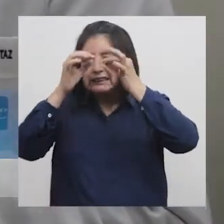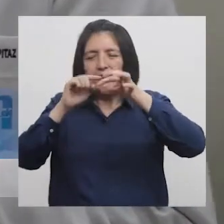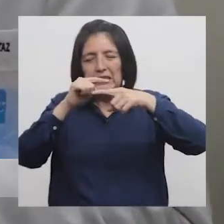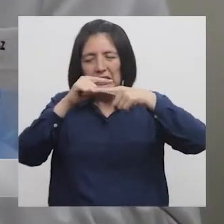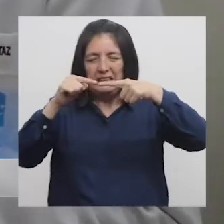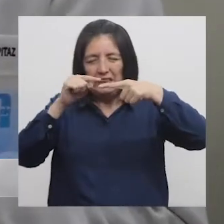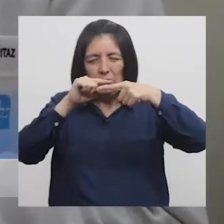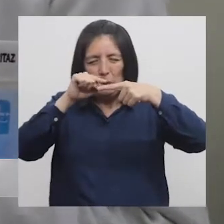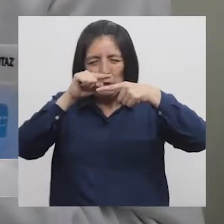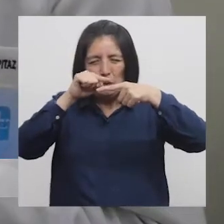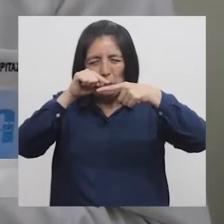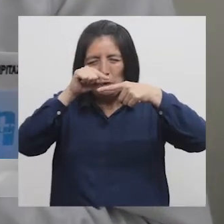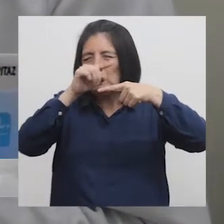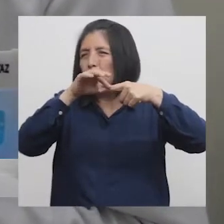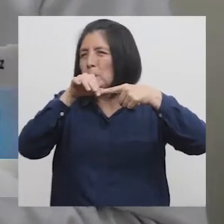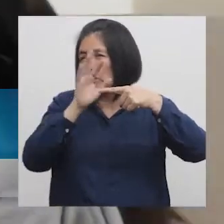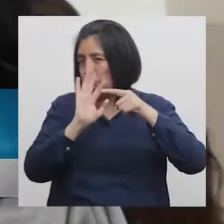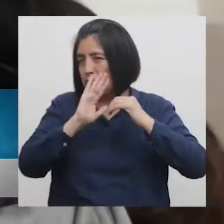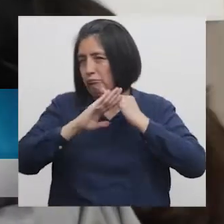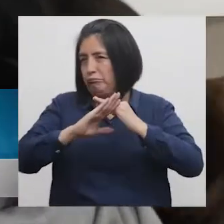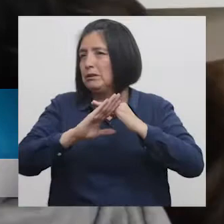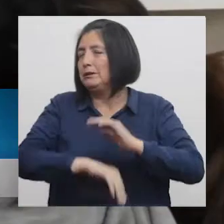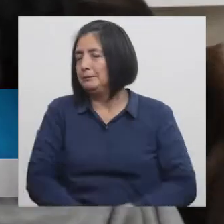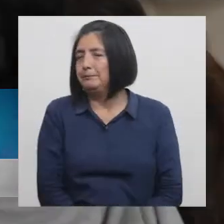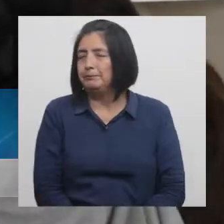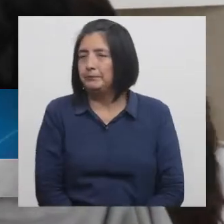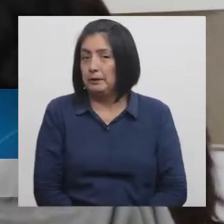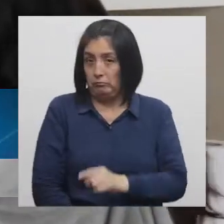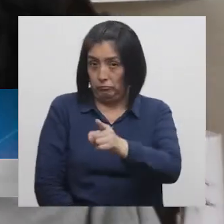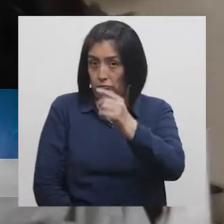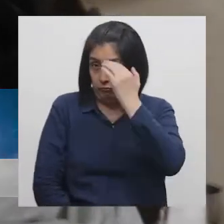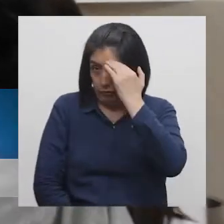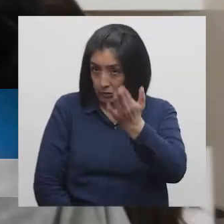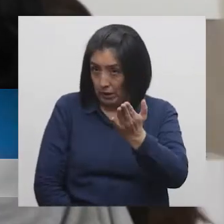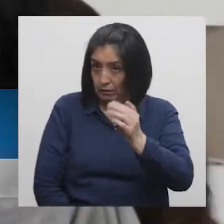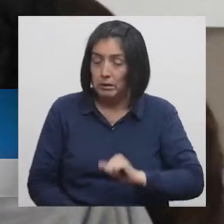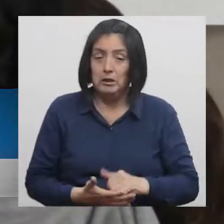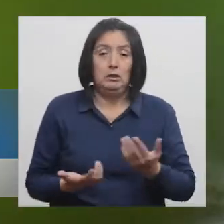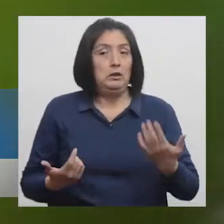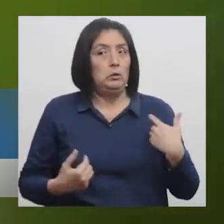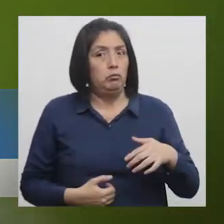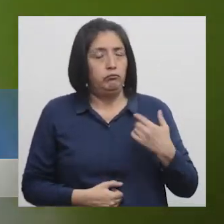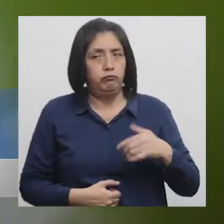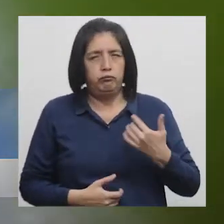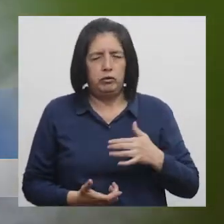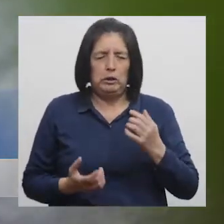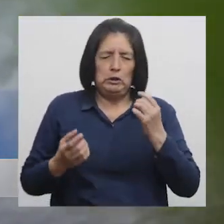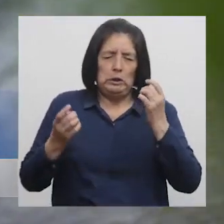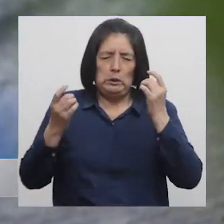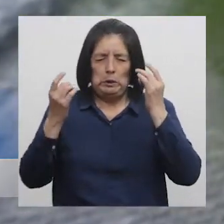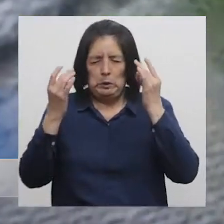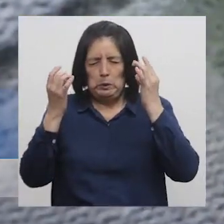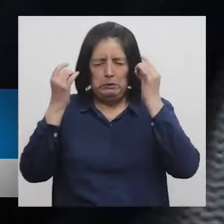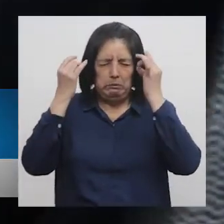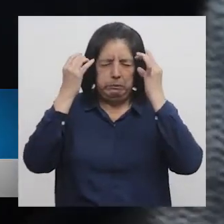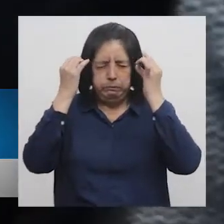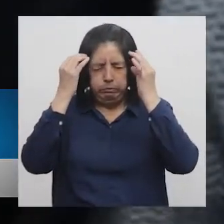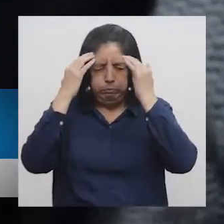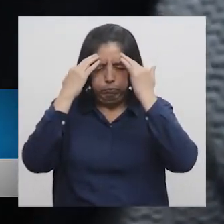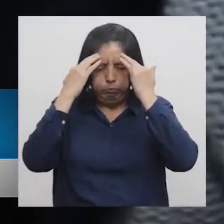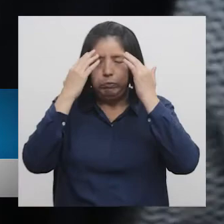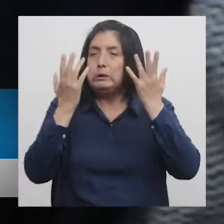Ocluyendo totalmente el aneurisma Ya lo sabes Si sufres de un repentino Insoportable dolor de cabeza